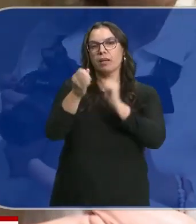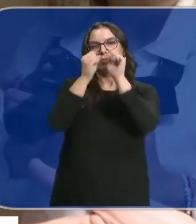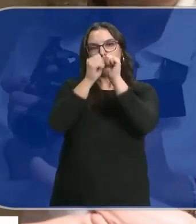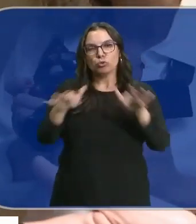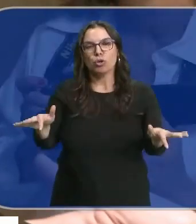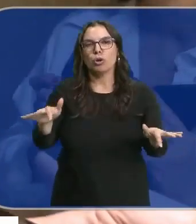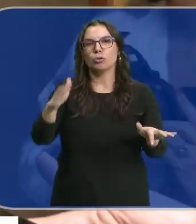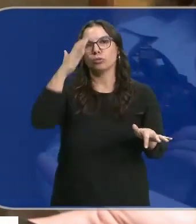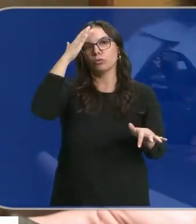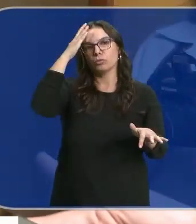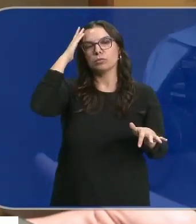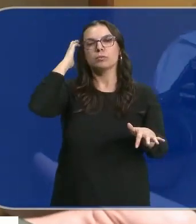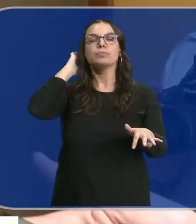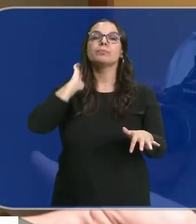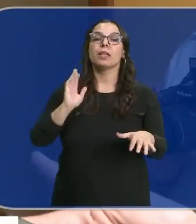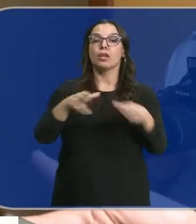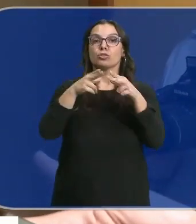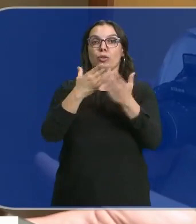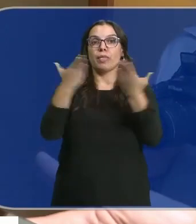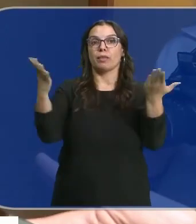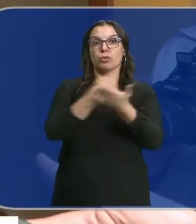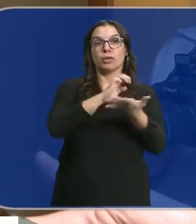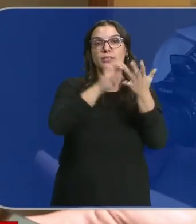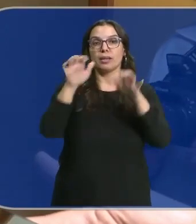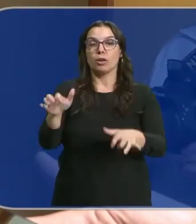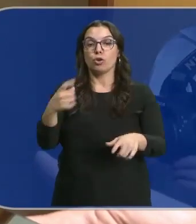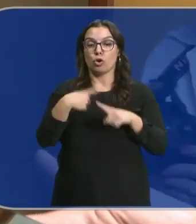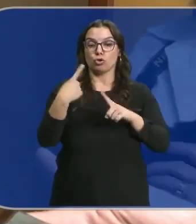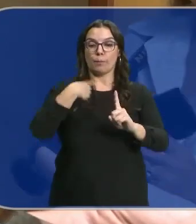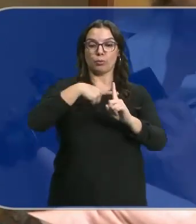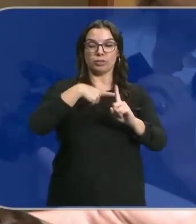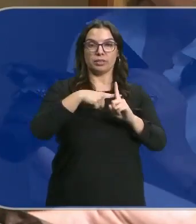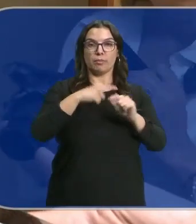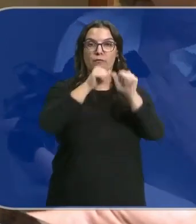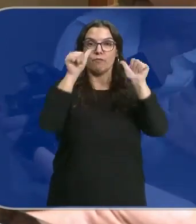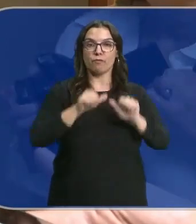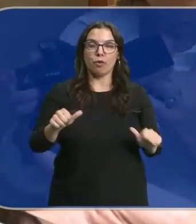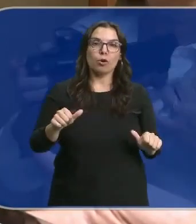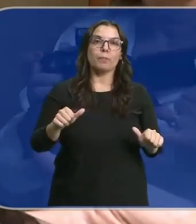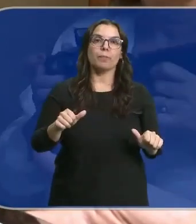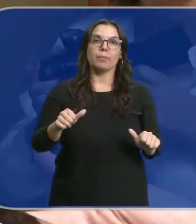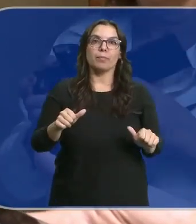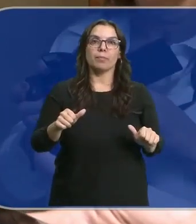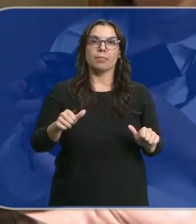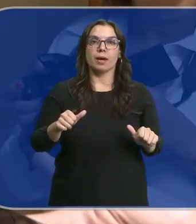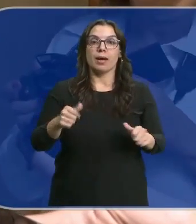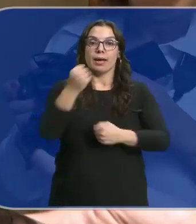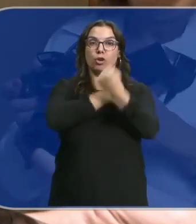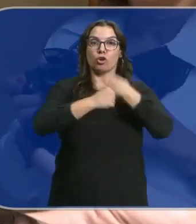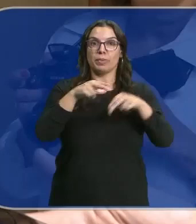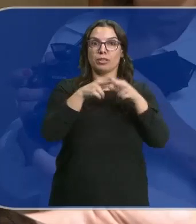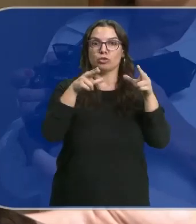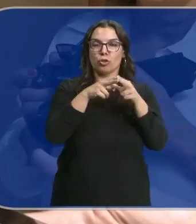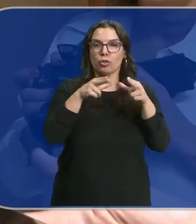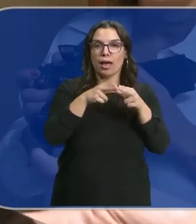y extender a toda la sociedad de Castilla y León los beneficios que tienen las diferentes fórmulas que ofrece la economía